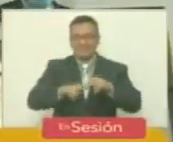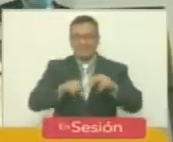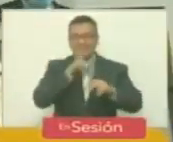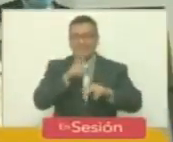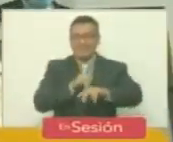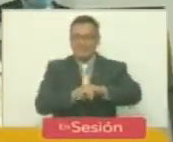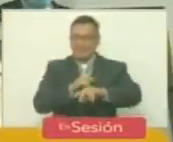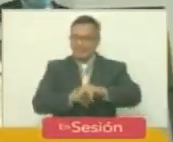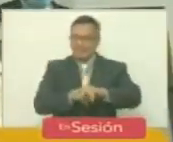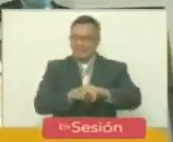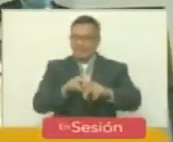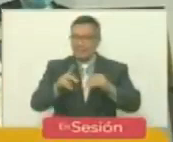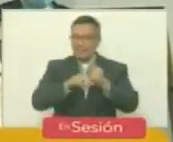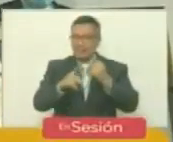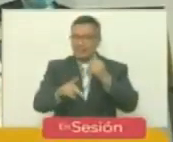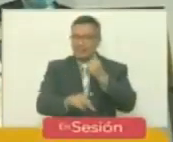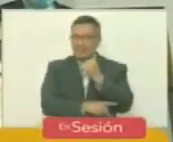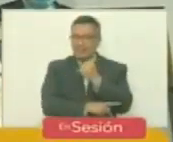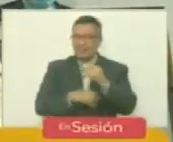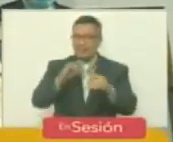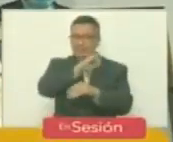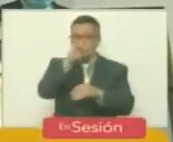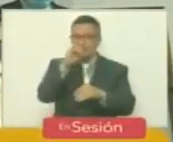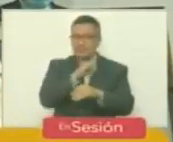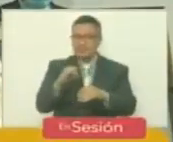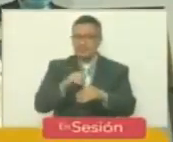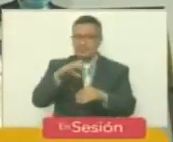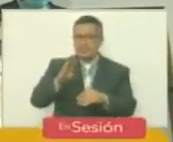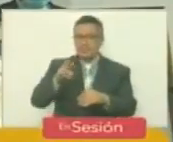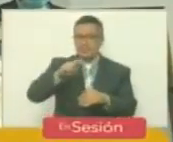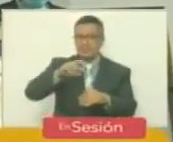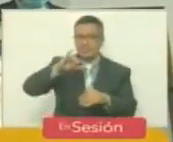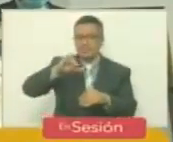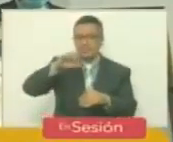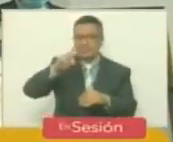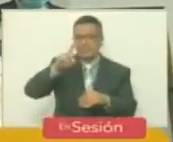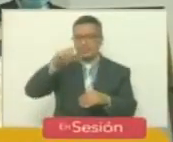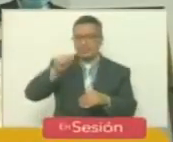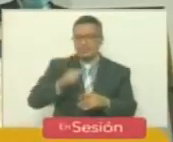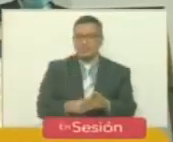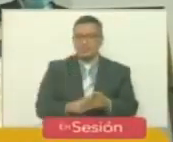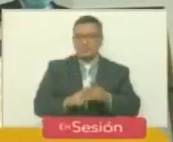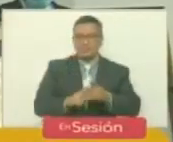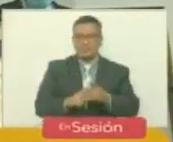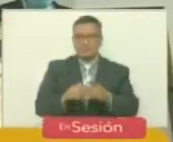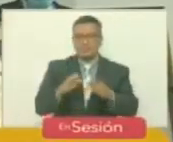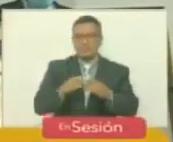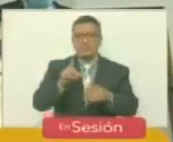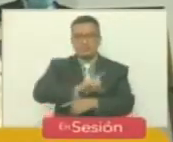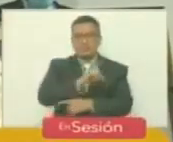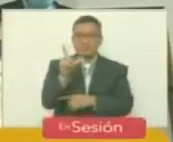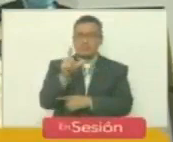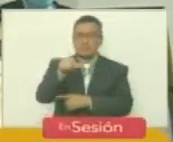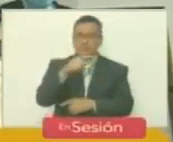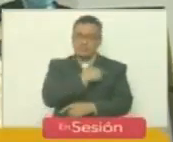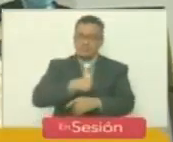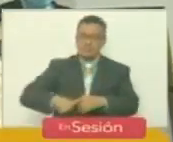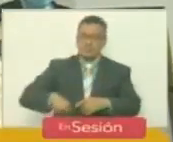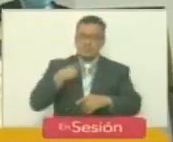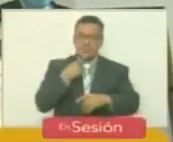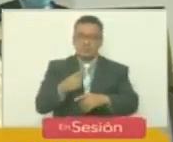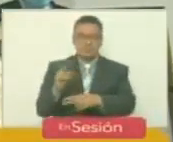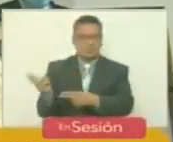en el Parque Zoológico y Botánico Bararida, en el estado Lara. El presidente